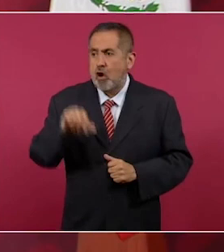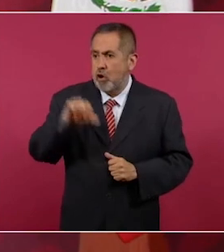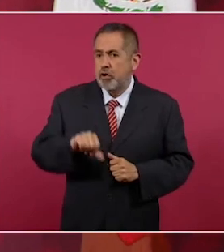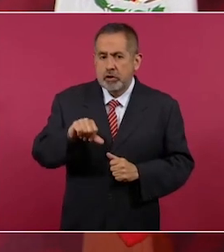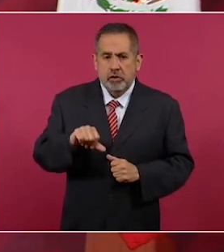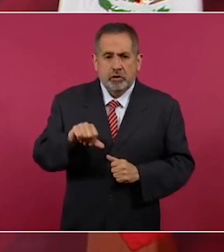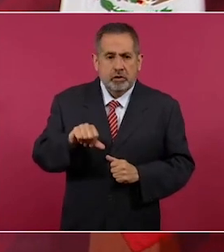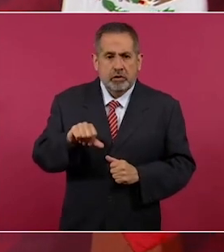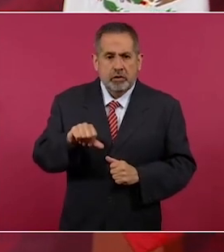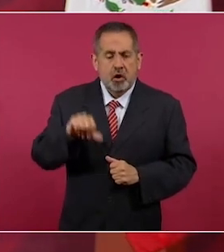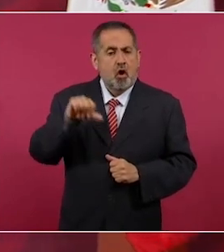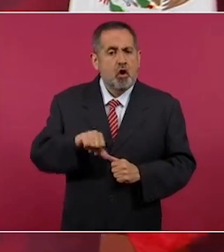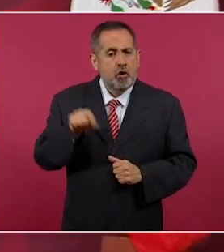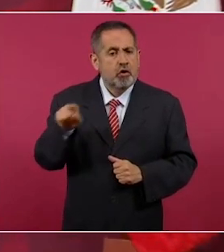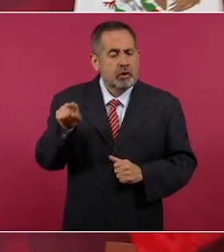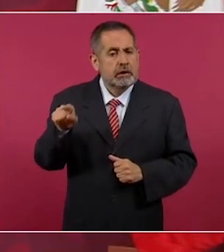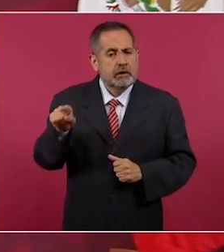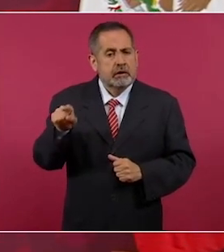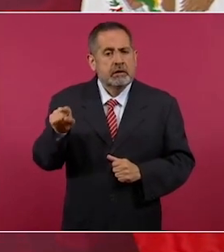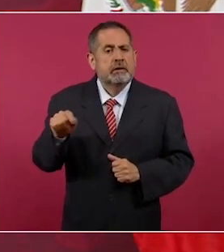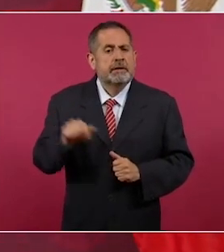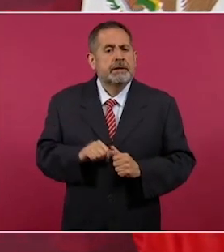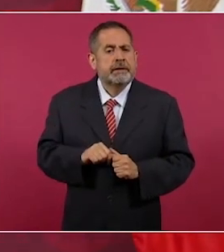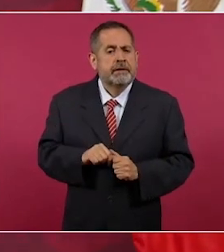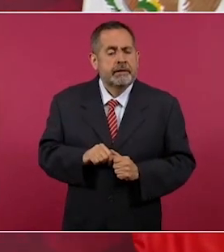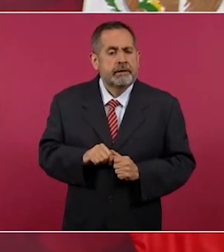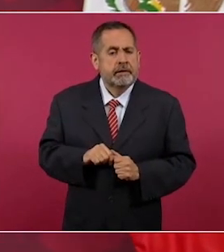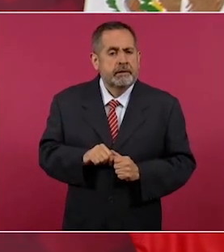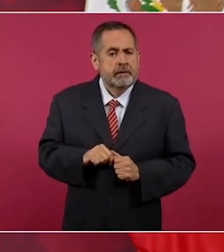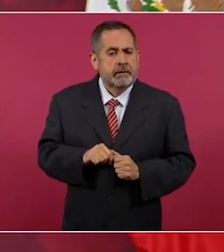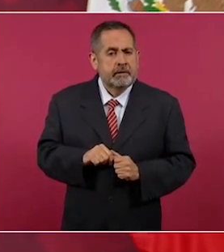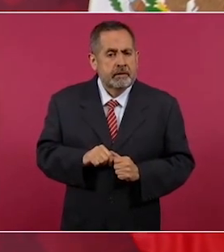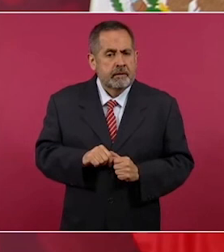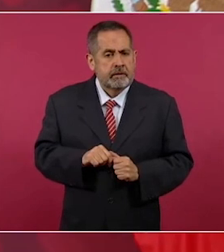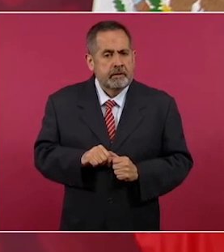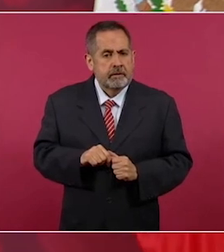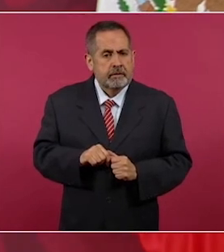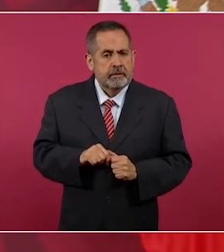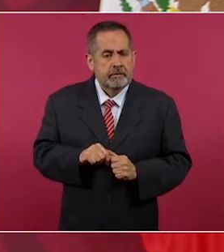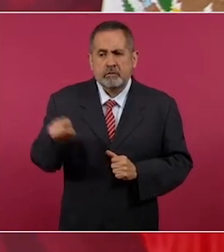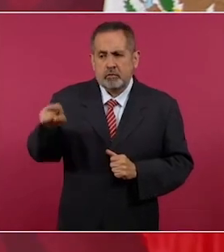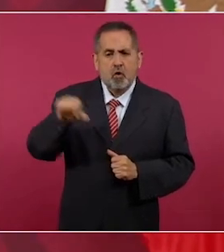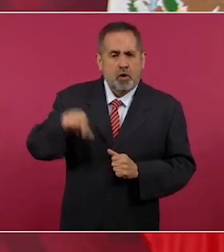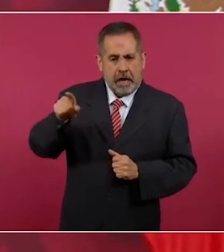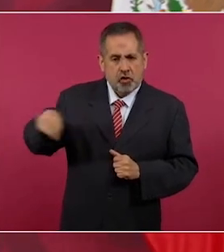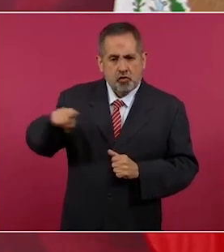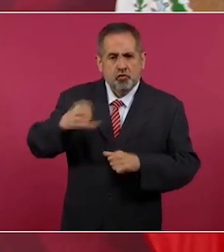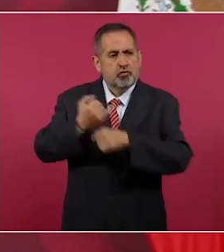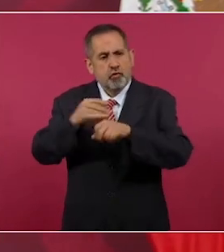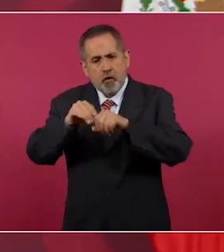van a dar a conocer